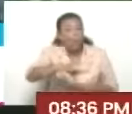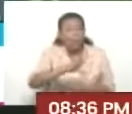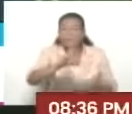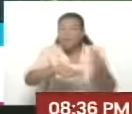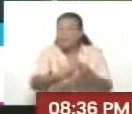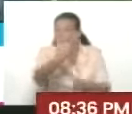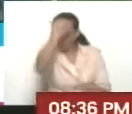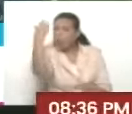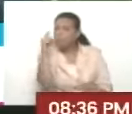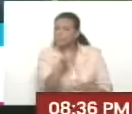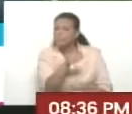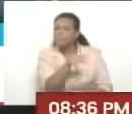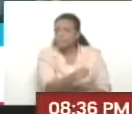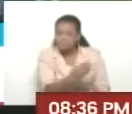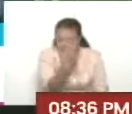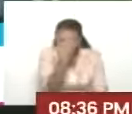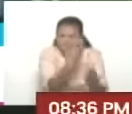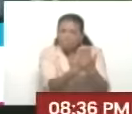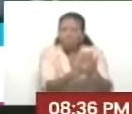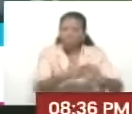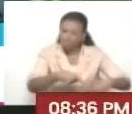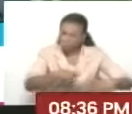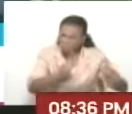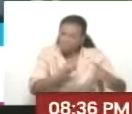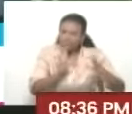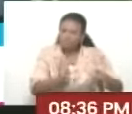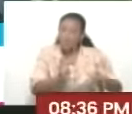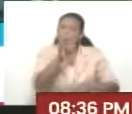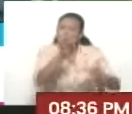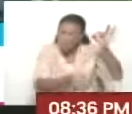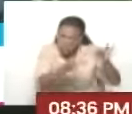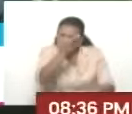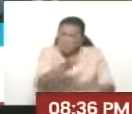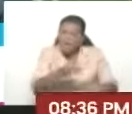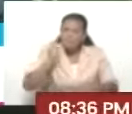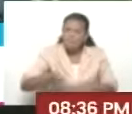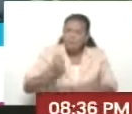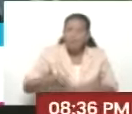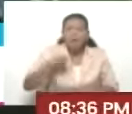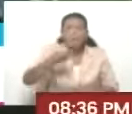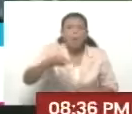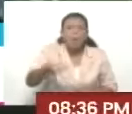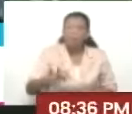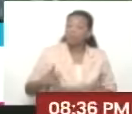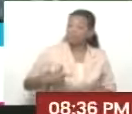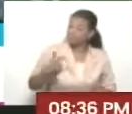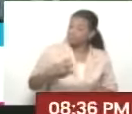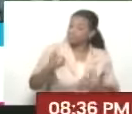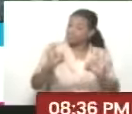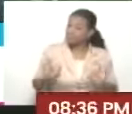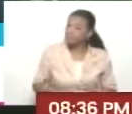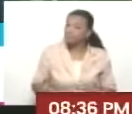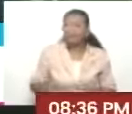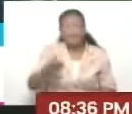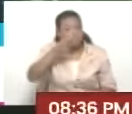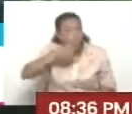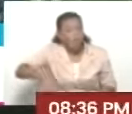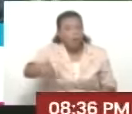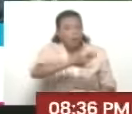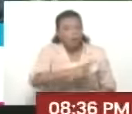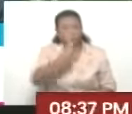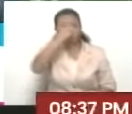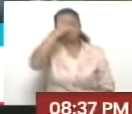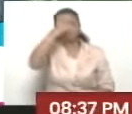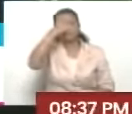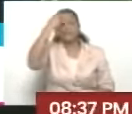de Venezuela. Los enfrentaremos. Ustedes verán, judicialmente, políticamente, diplomáticamente, pero el pueblo de Venezuela debe